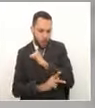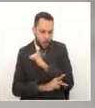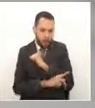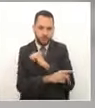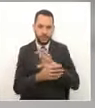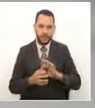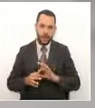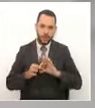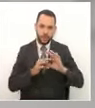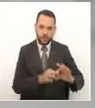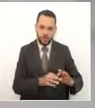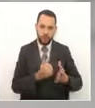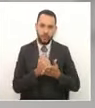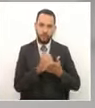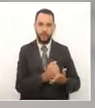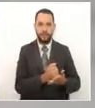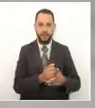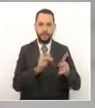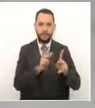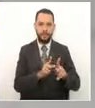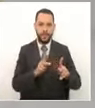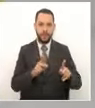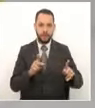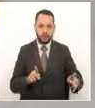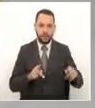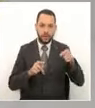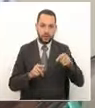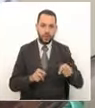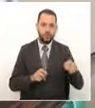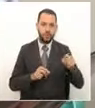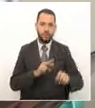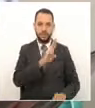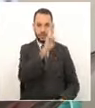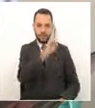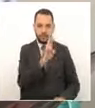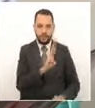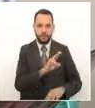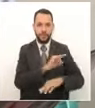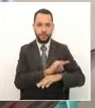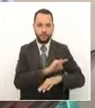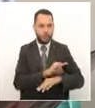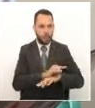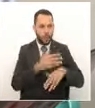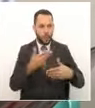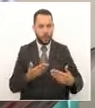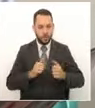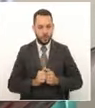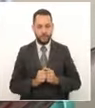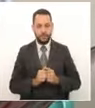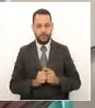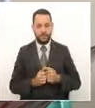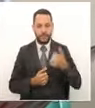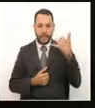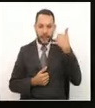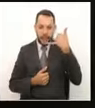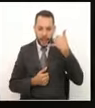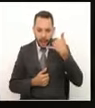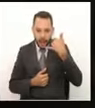Risaralda en medio de esta pandemia que estamos viviendo. Esta línea opera donde las personas